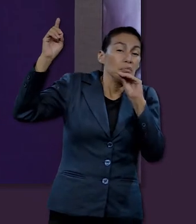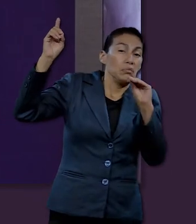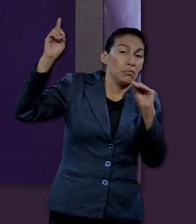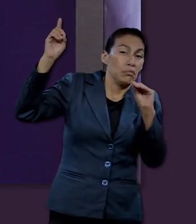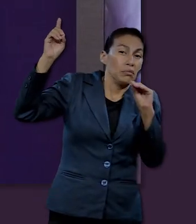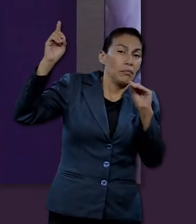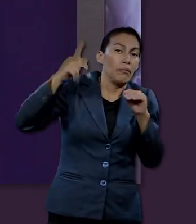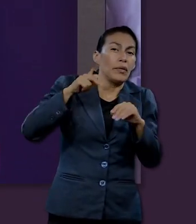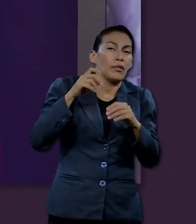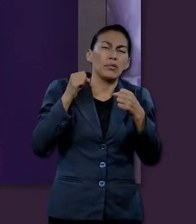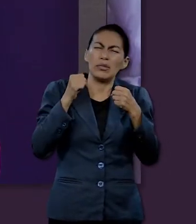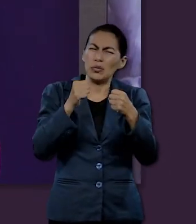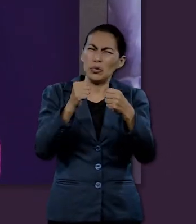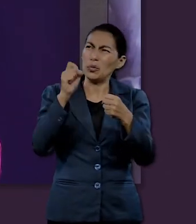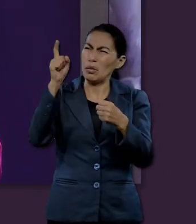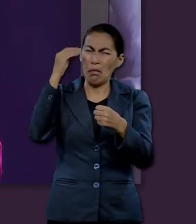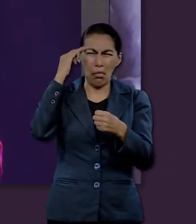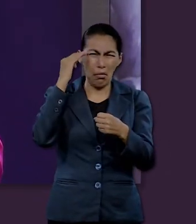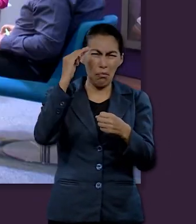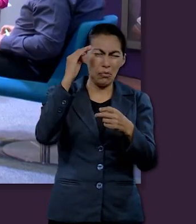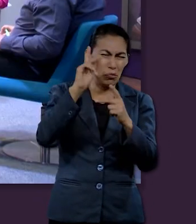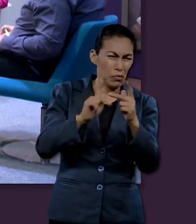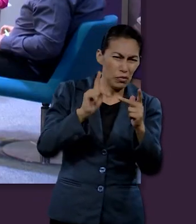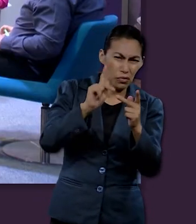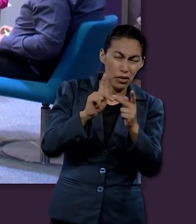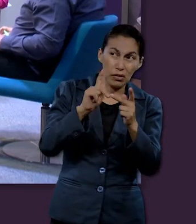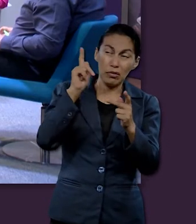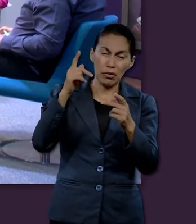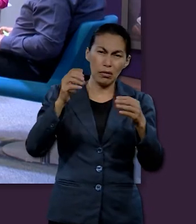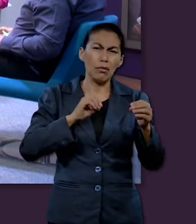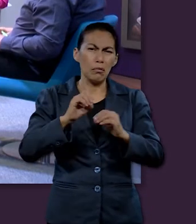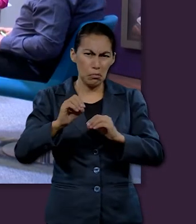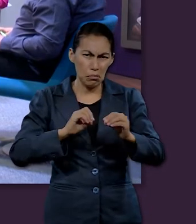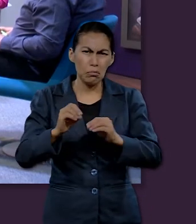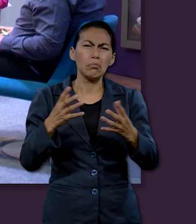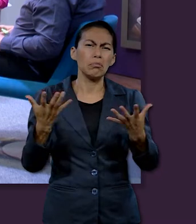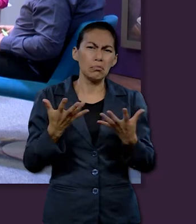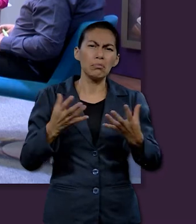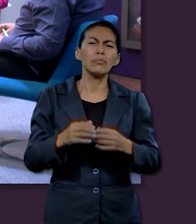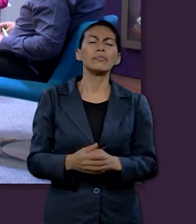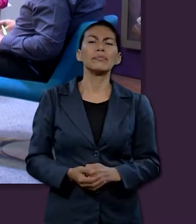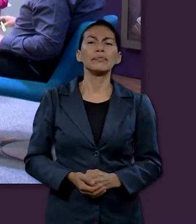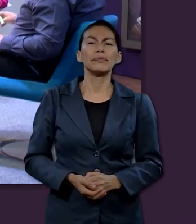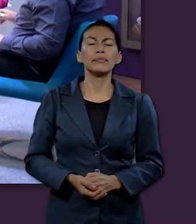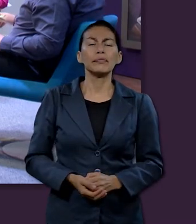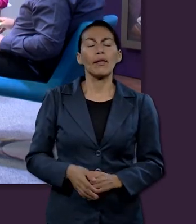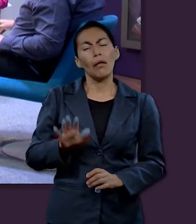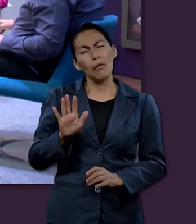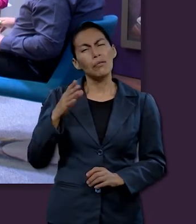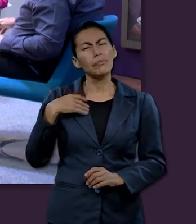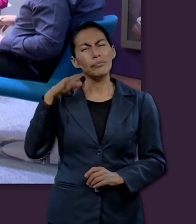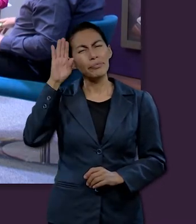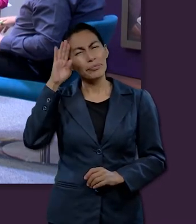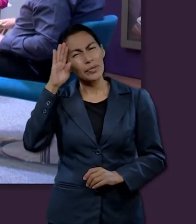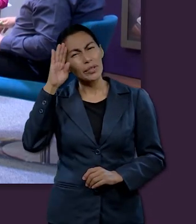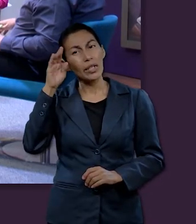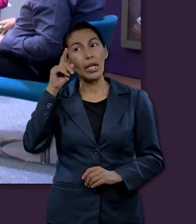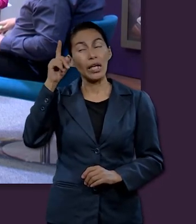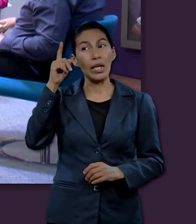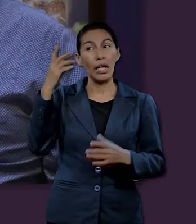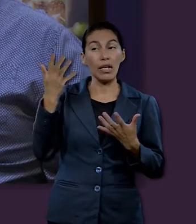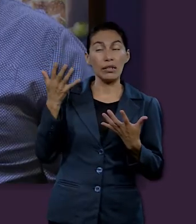tiempos y sin duda alguna Él está obrando. Yo creo que también nos hace sentir esa